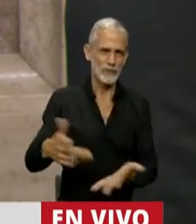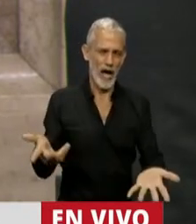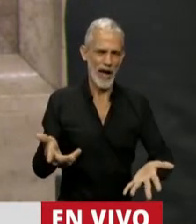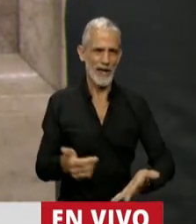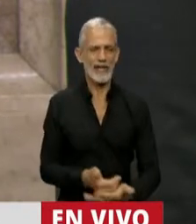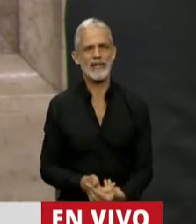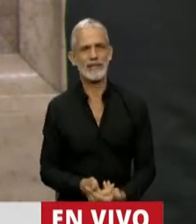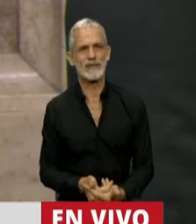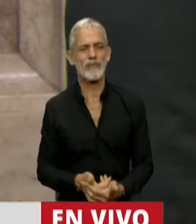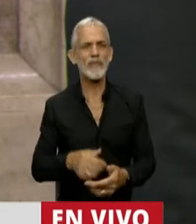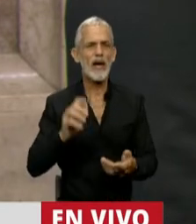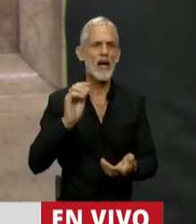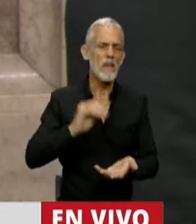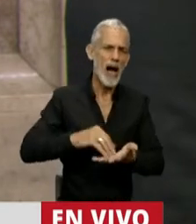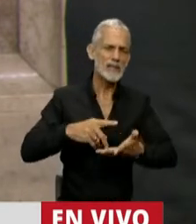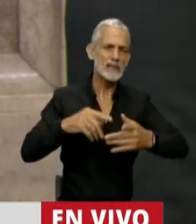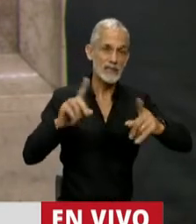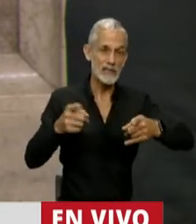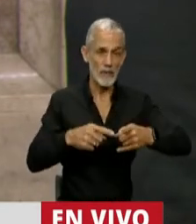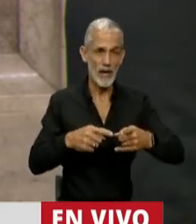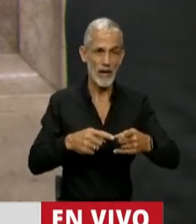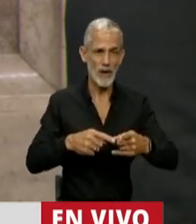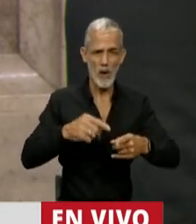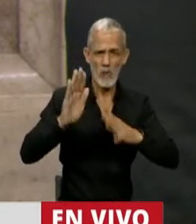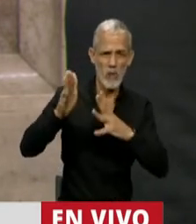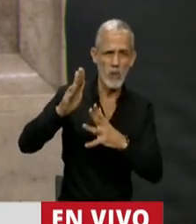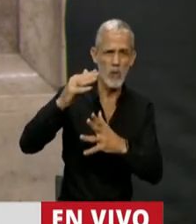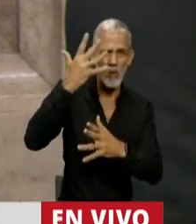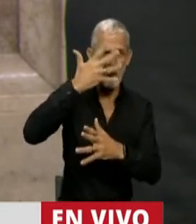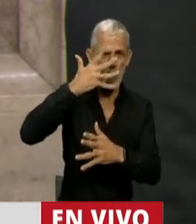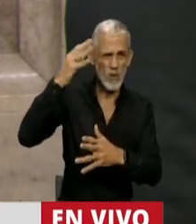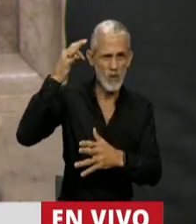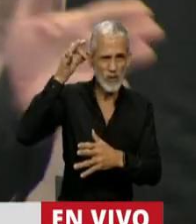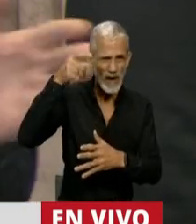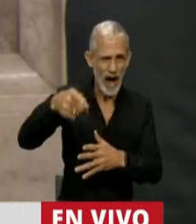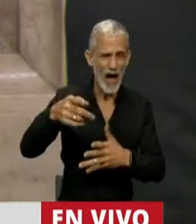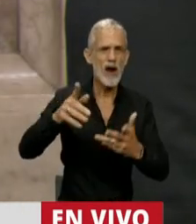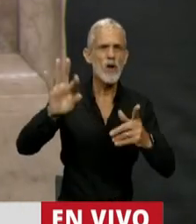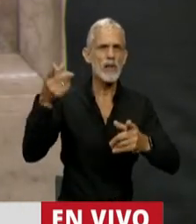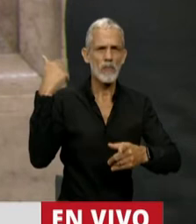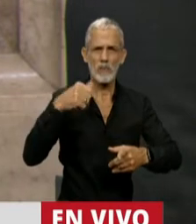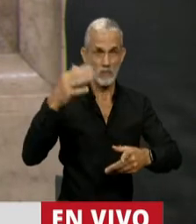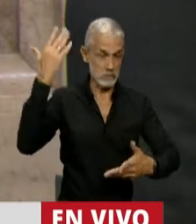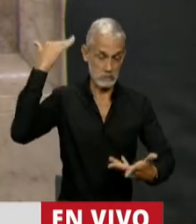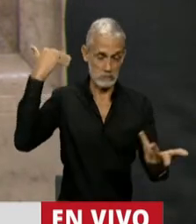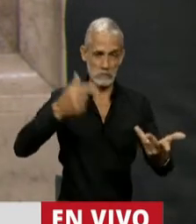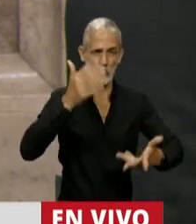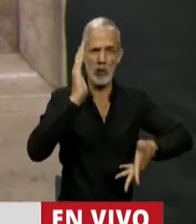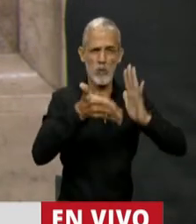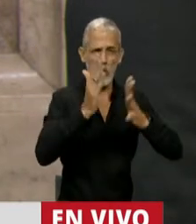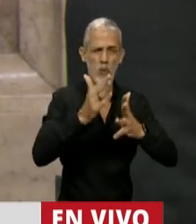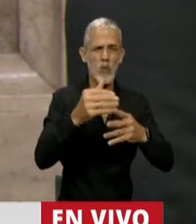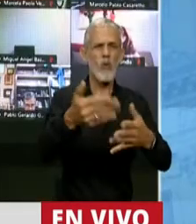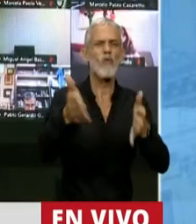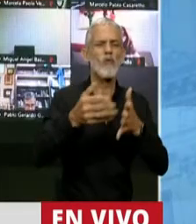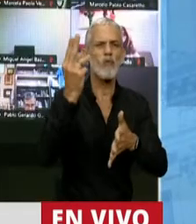golpea permanentemente a la comunidad senegalesa, reprimió el otro día en el funeral